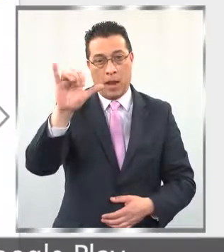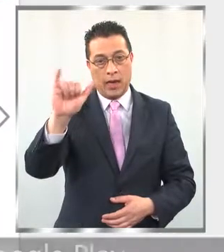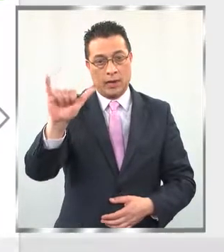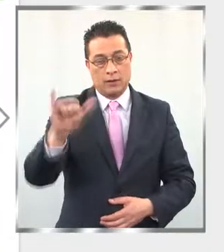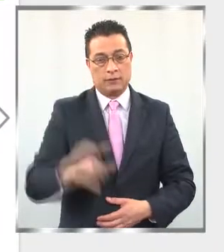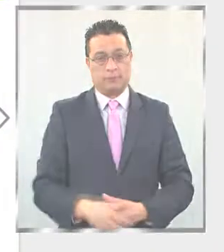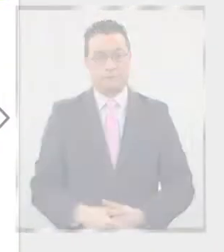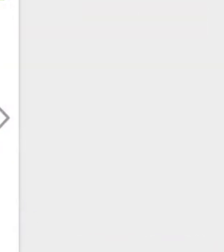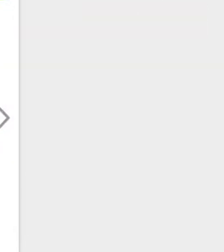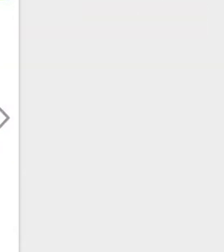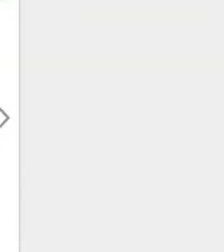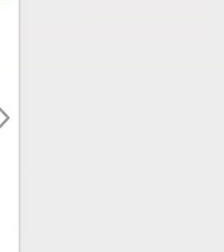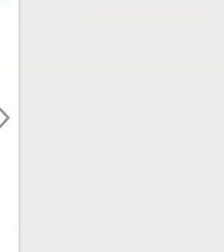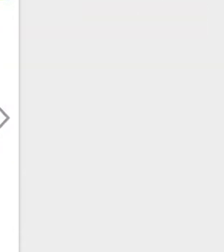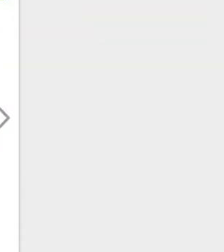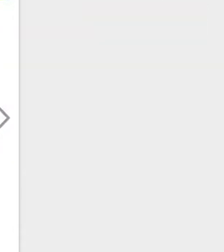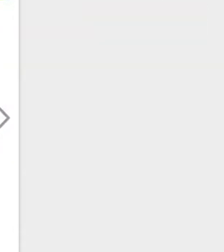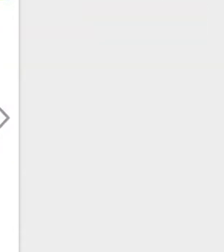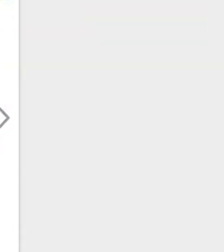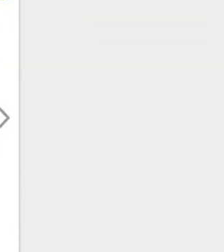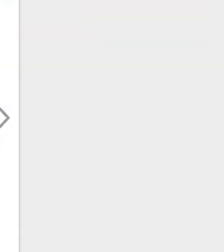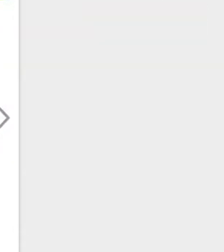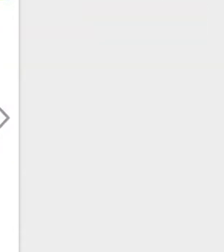las puedes descargar desde Google Play.